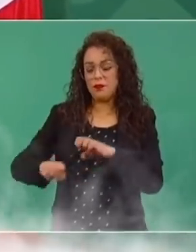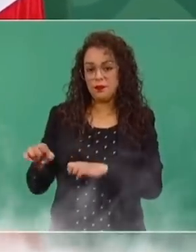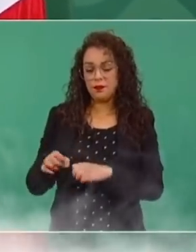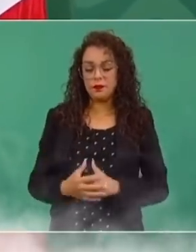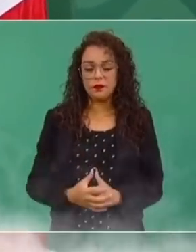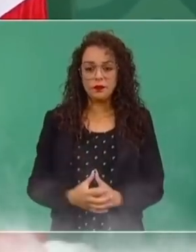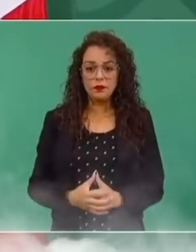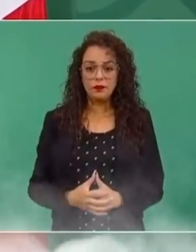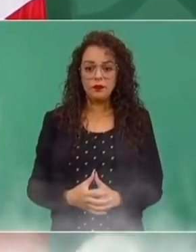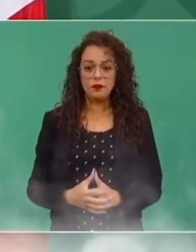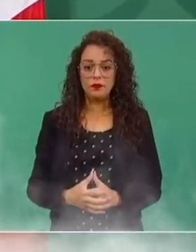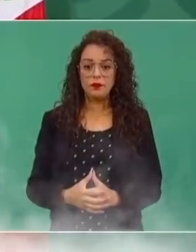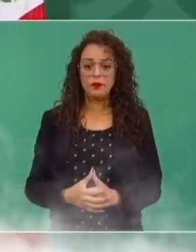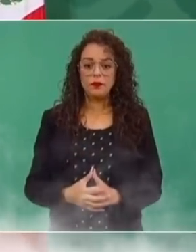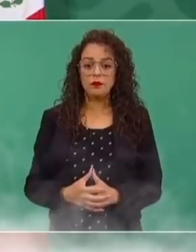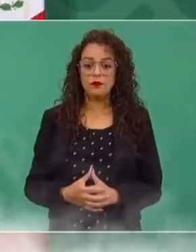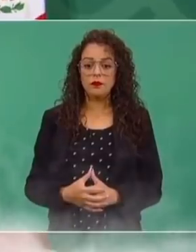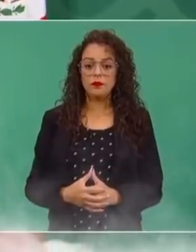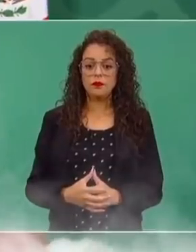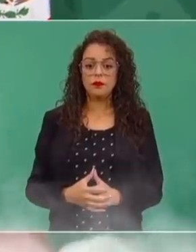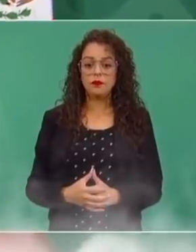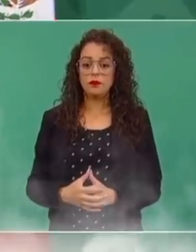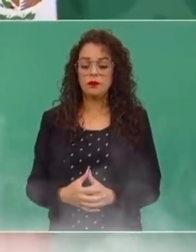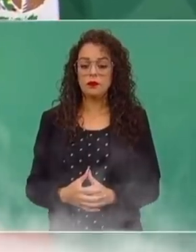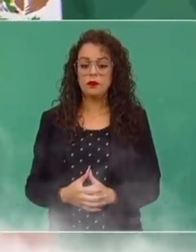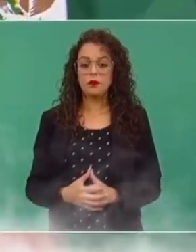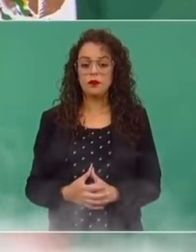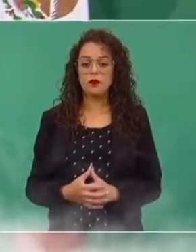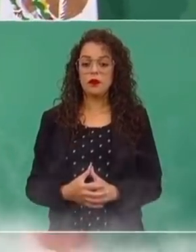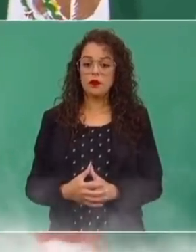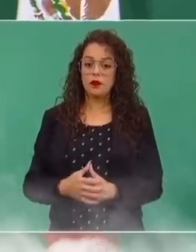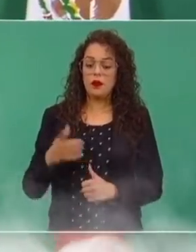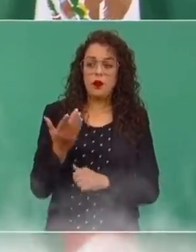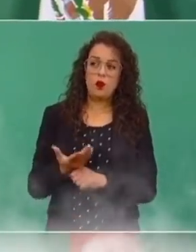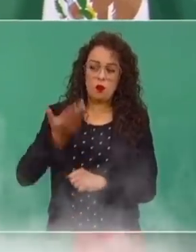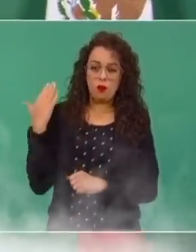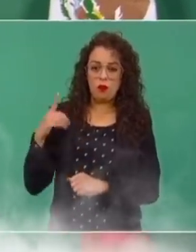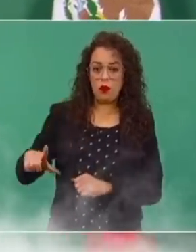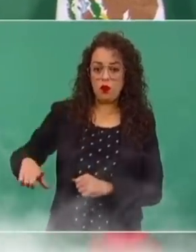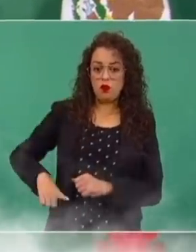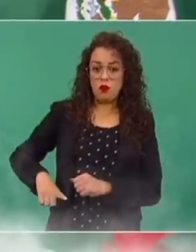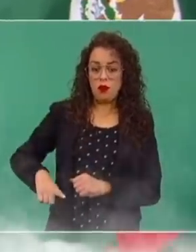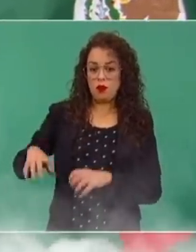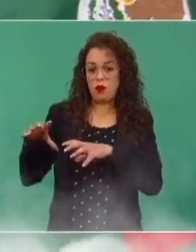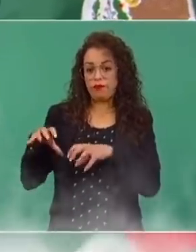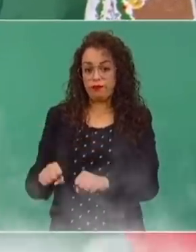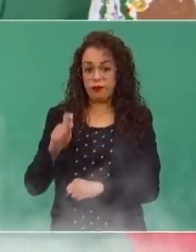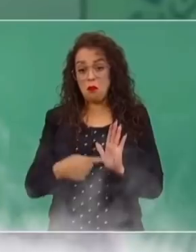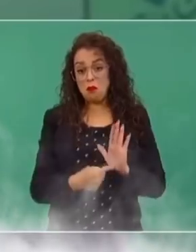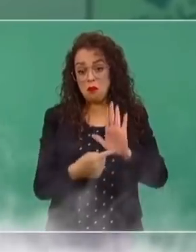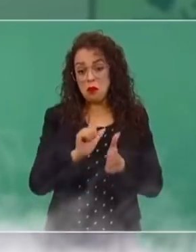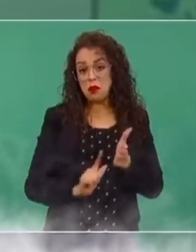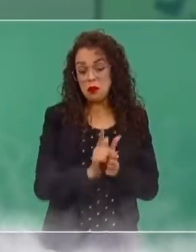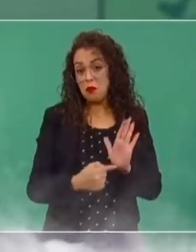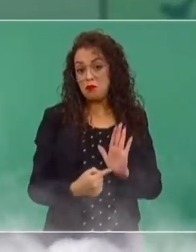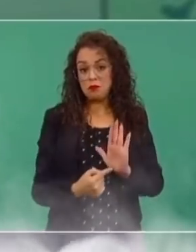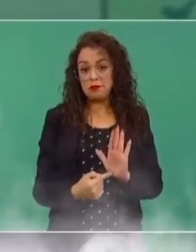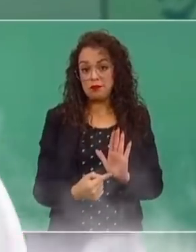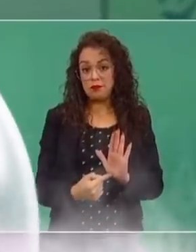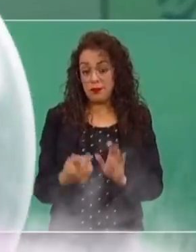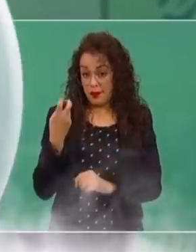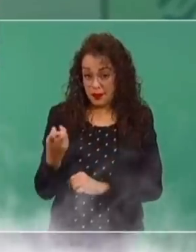que se crearon cuando el gobierno fue tomado por una banda de malhechores. Es un